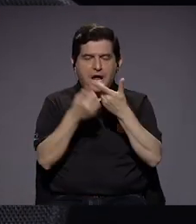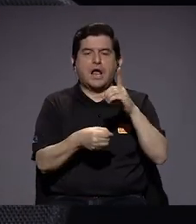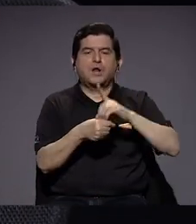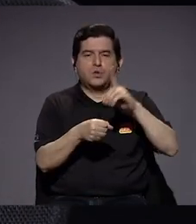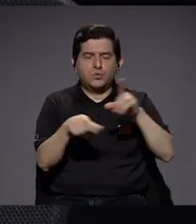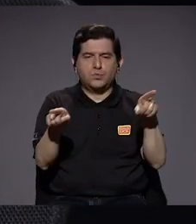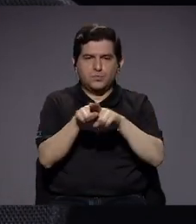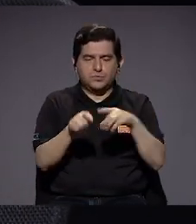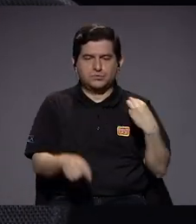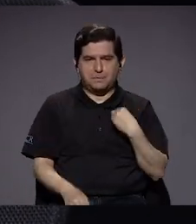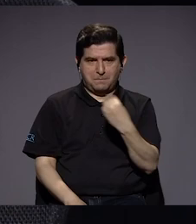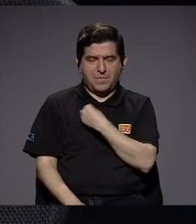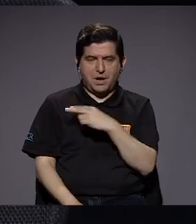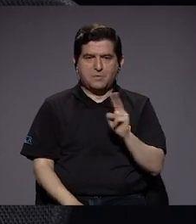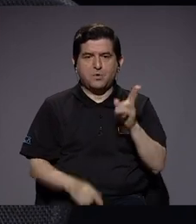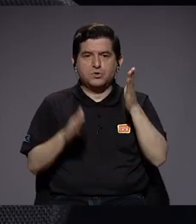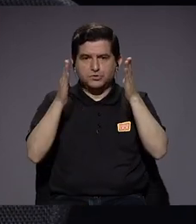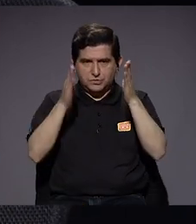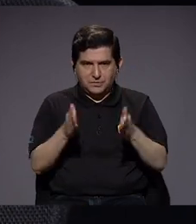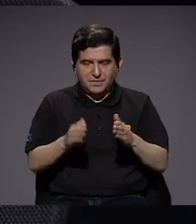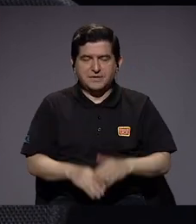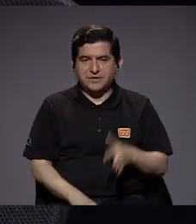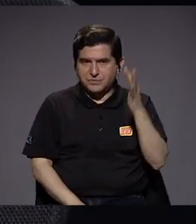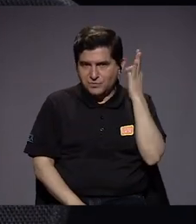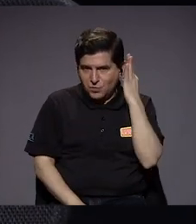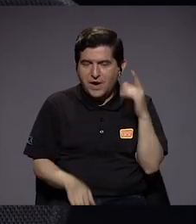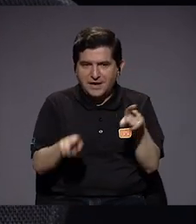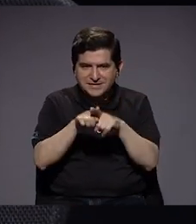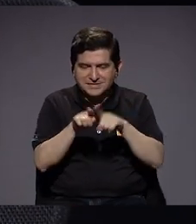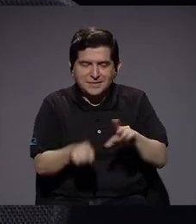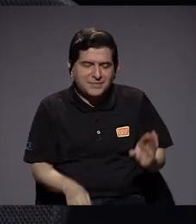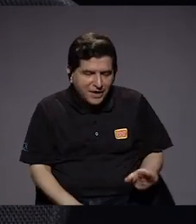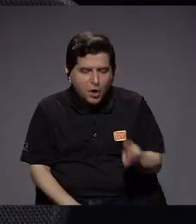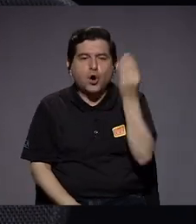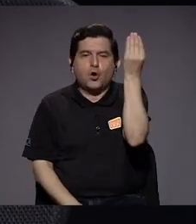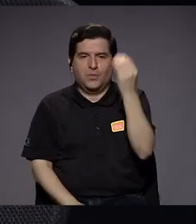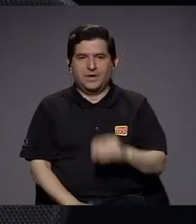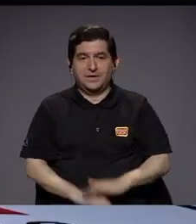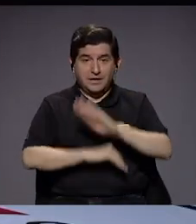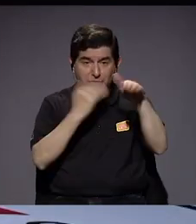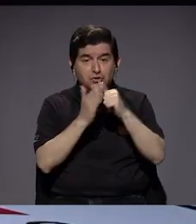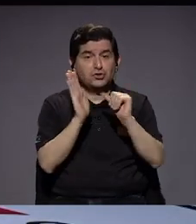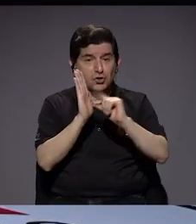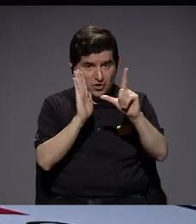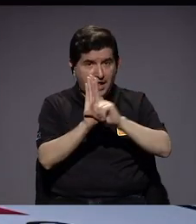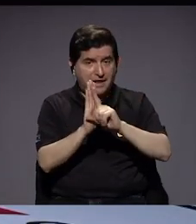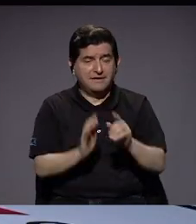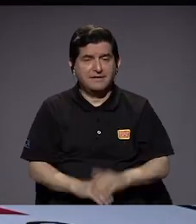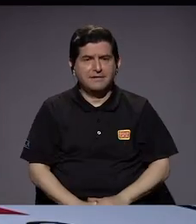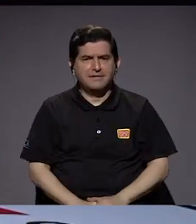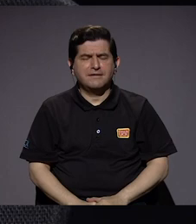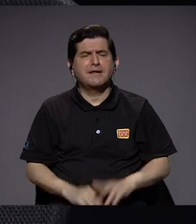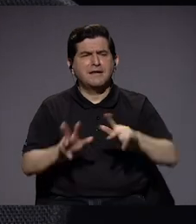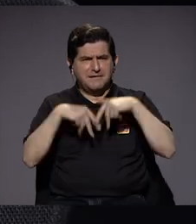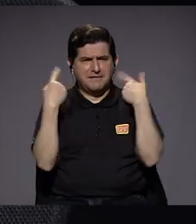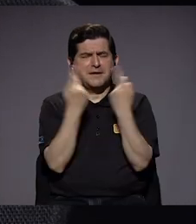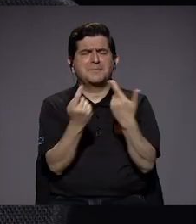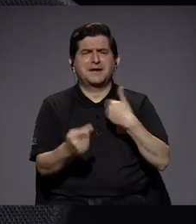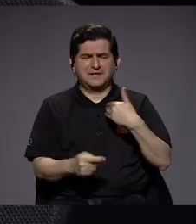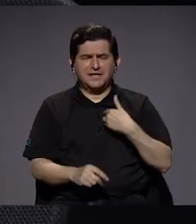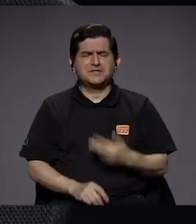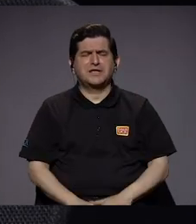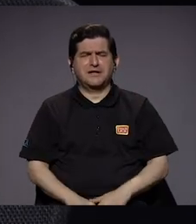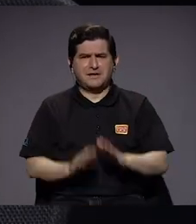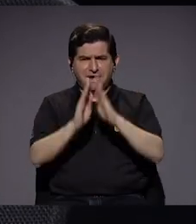la integran compañeras, además, dicho sea de paso, jóvenes. Bueno, en la Asamblea Legislativa, las mujeres. Y el partido tiene una amplia